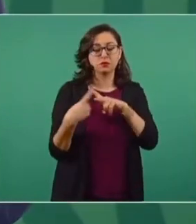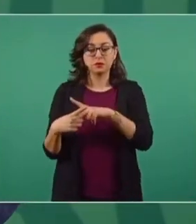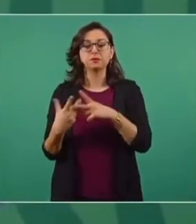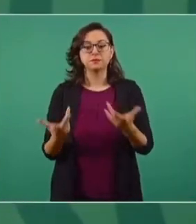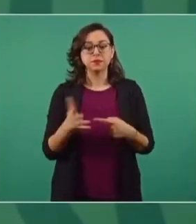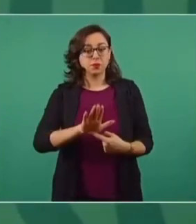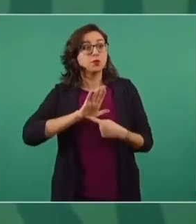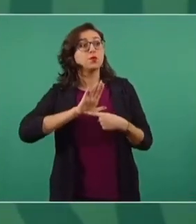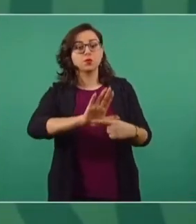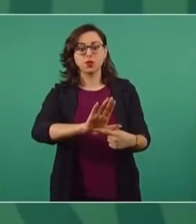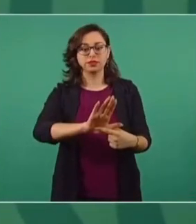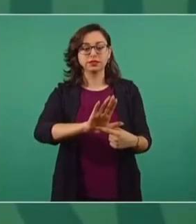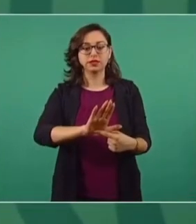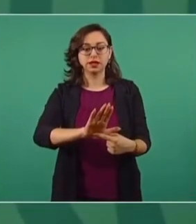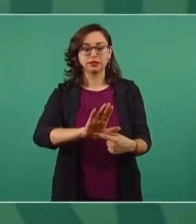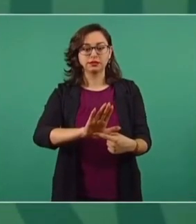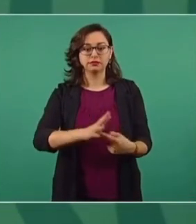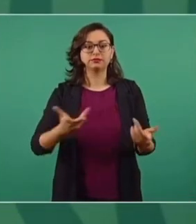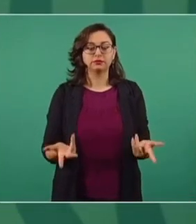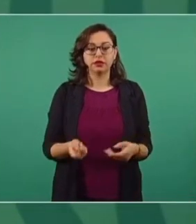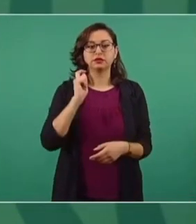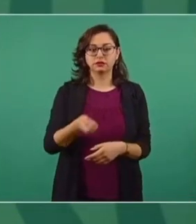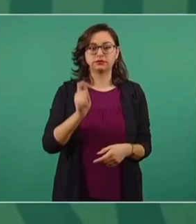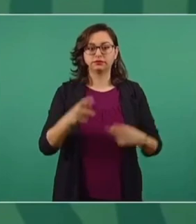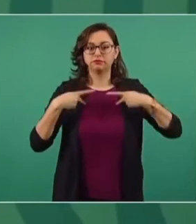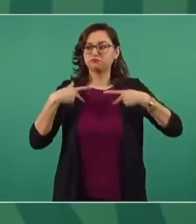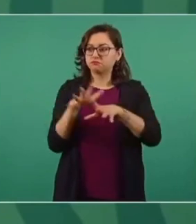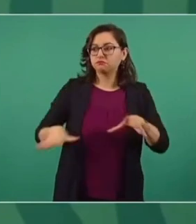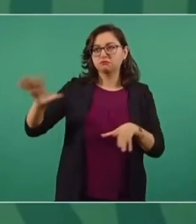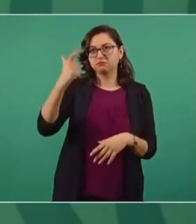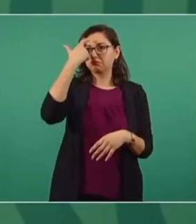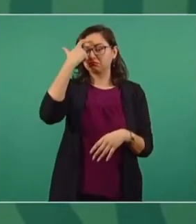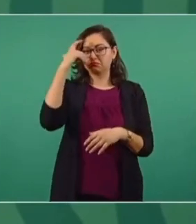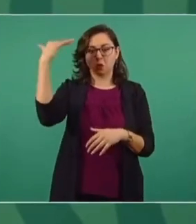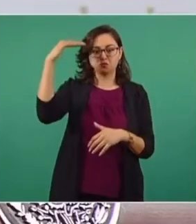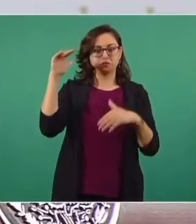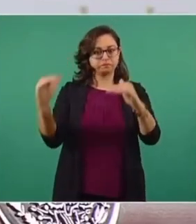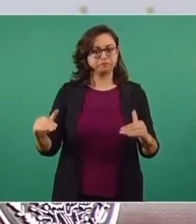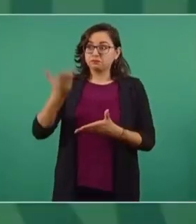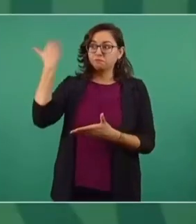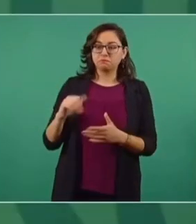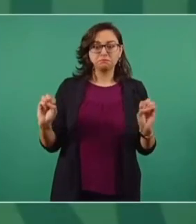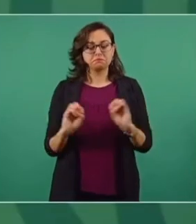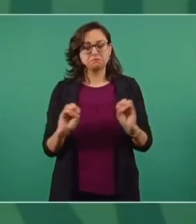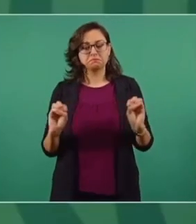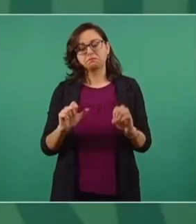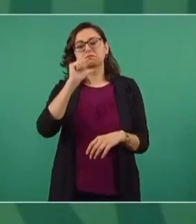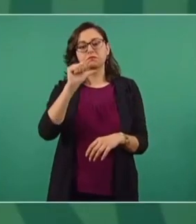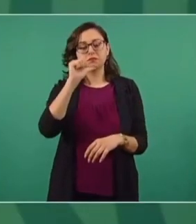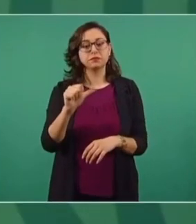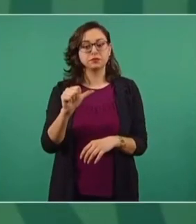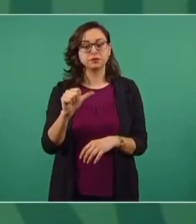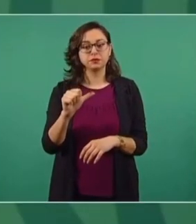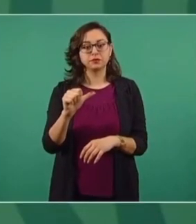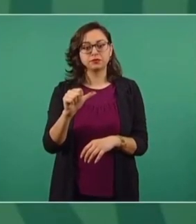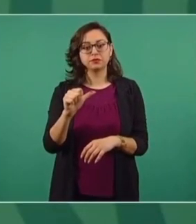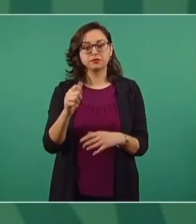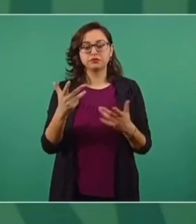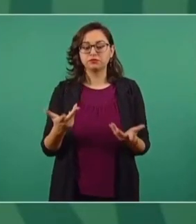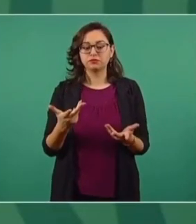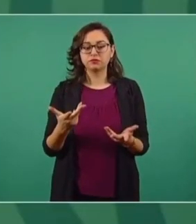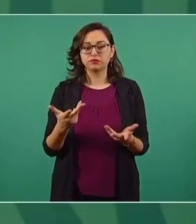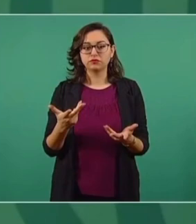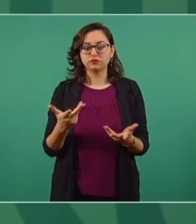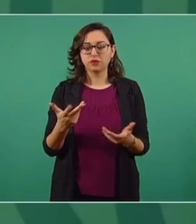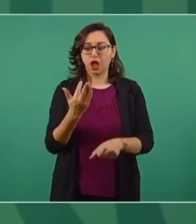porque expresa un nivel, un grado de madurez política pocas veces visto. Se votó no sólo por